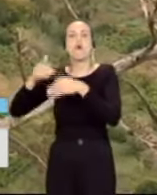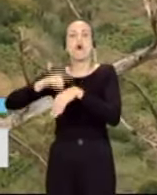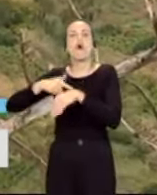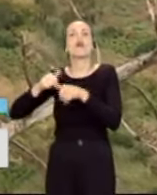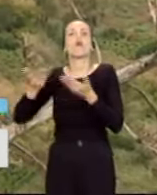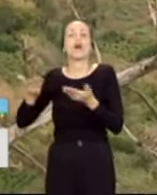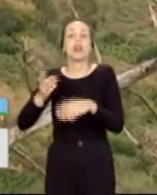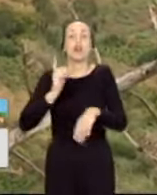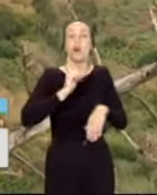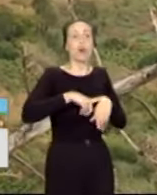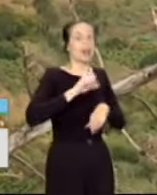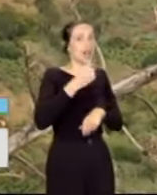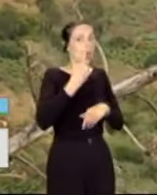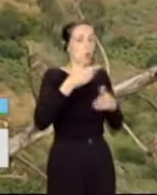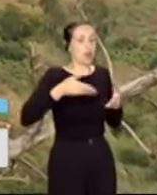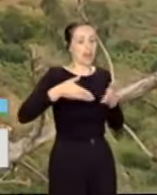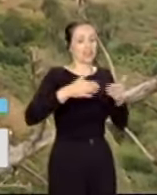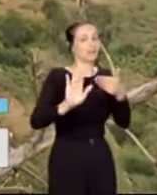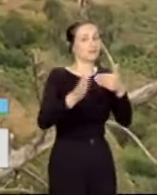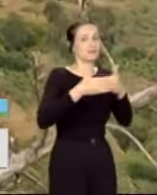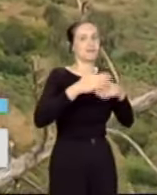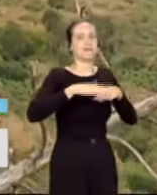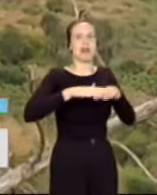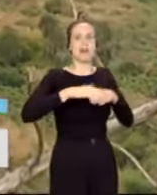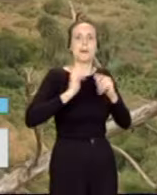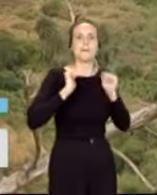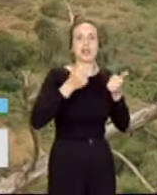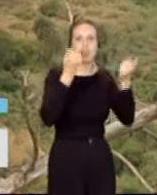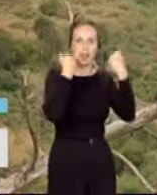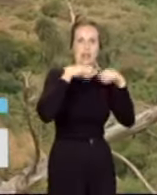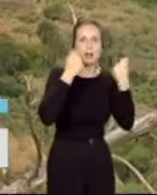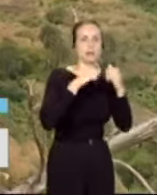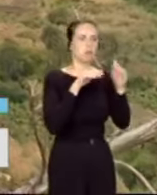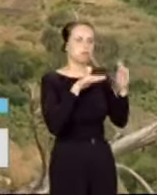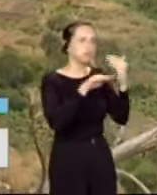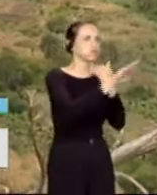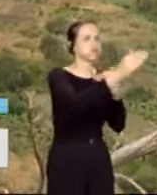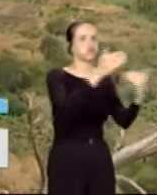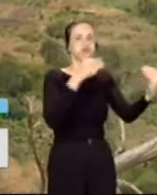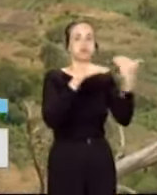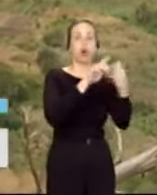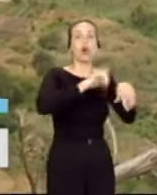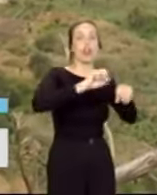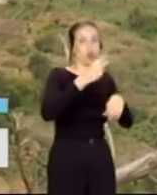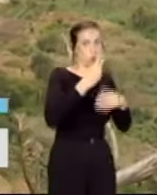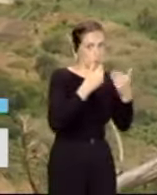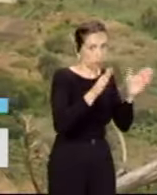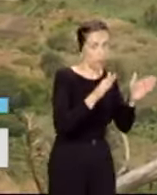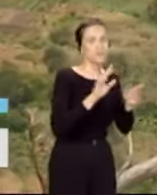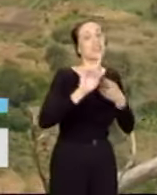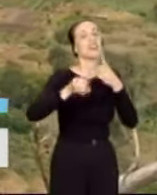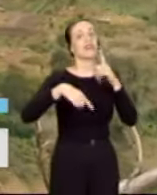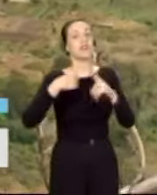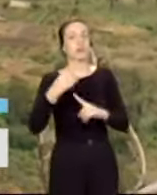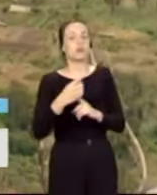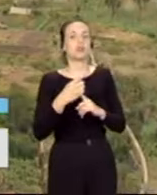se cierra a una para dar comienzo con la manga de entrenamiento a las dos y ya luego a continuación, pues entre cada